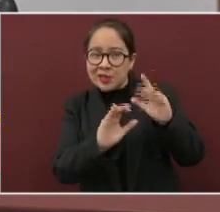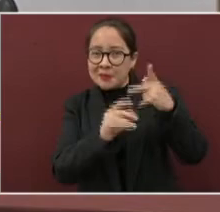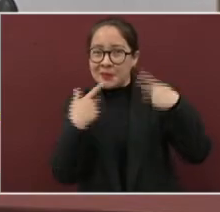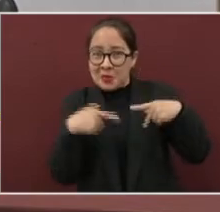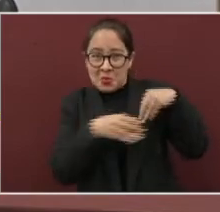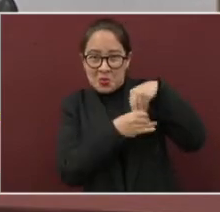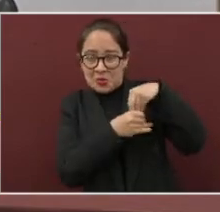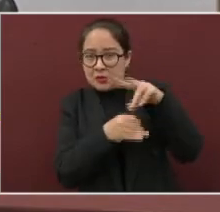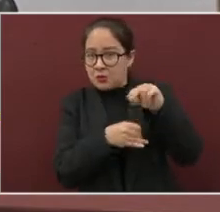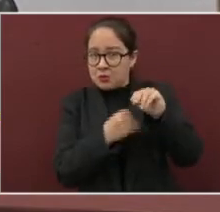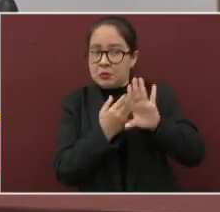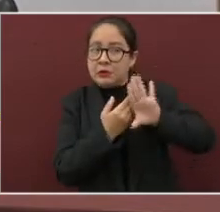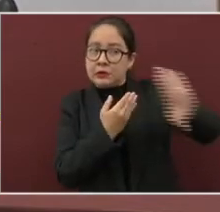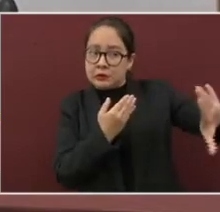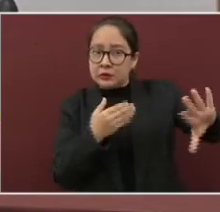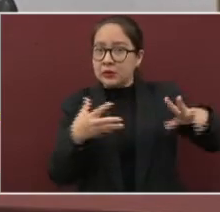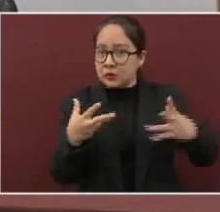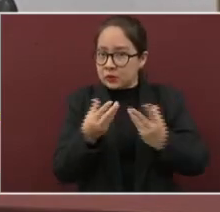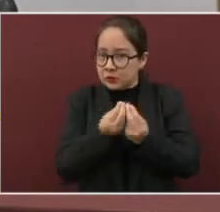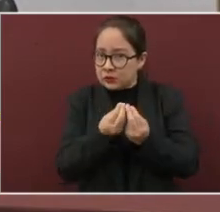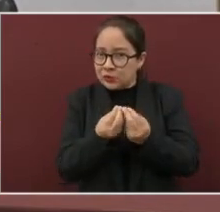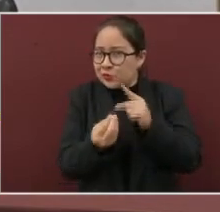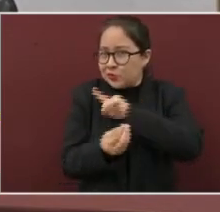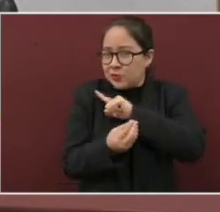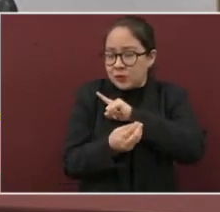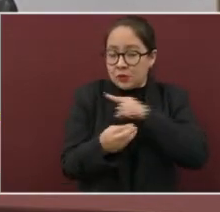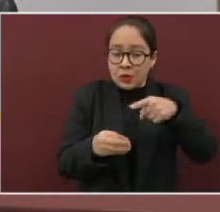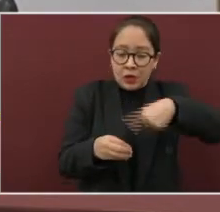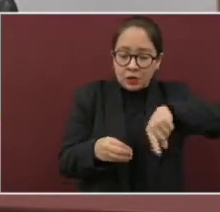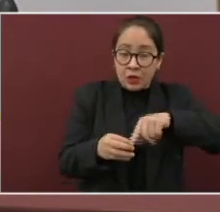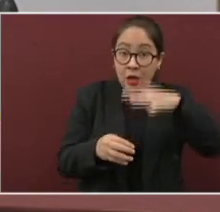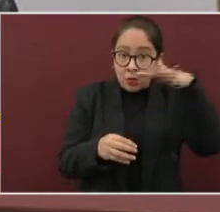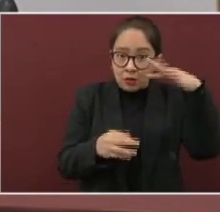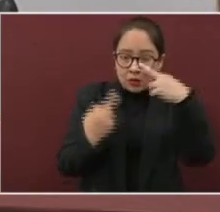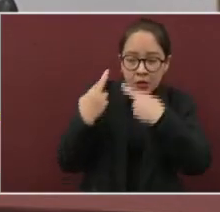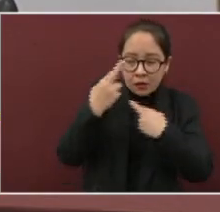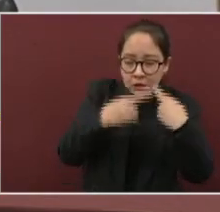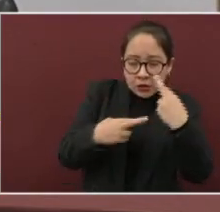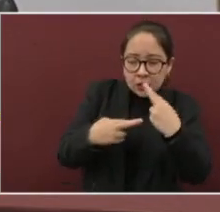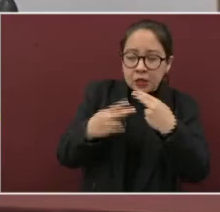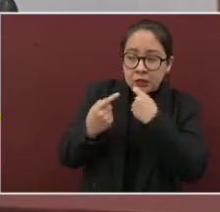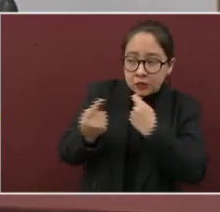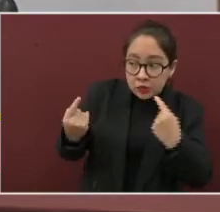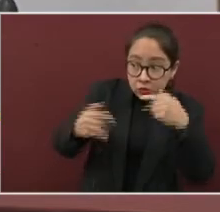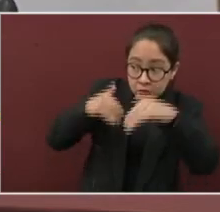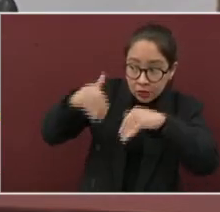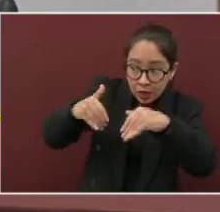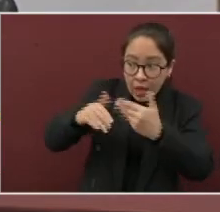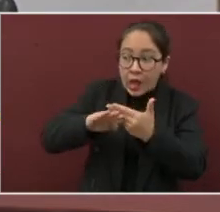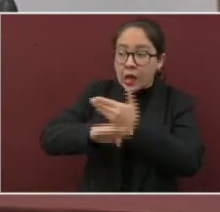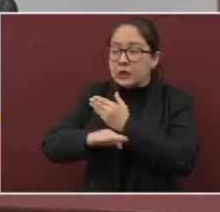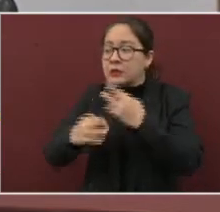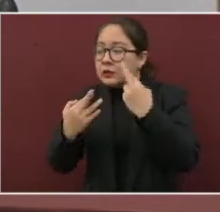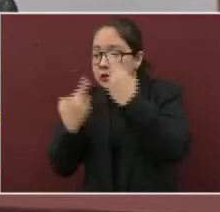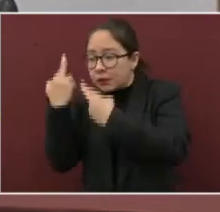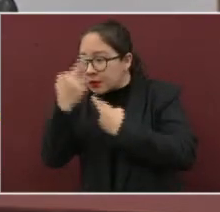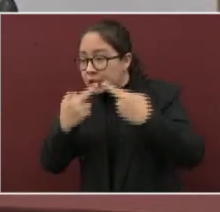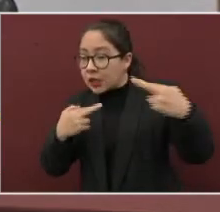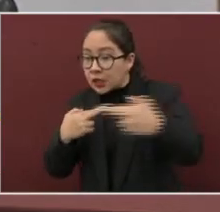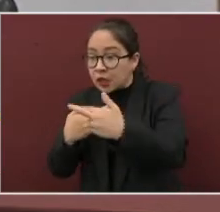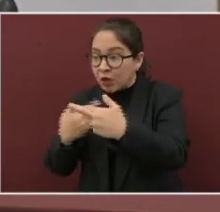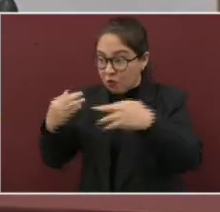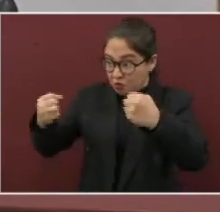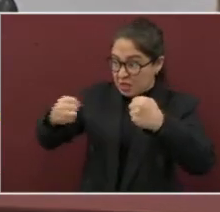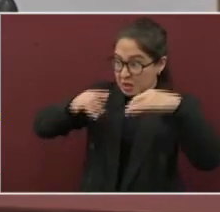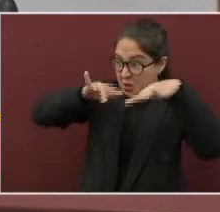Los adultos, revisar que la zona en la que van a nadar los menores no tenga partes profundas o con fuertes corrientes de agua,